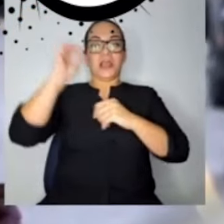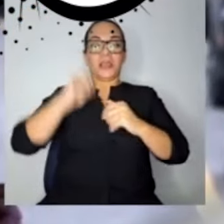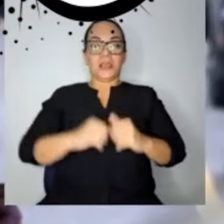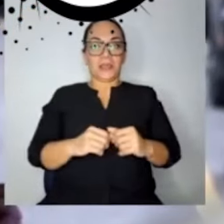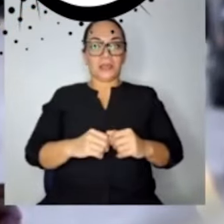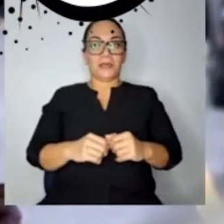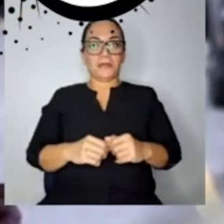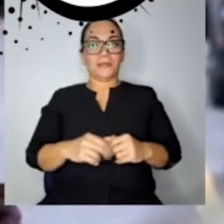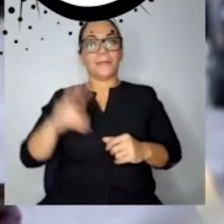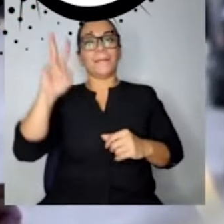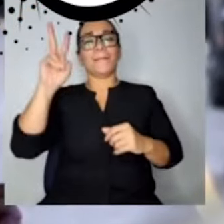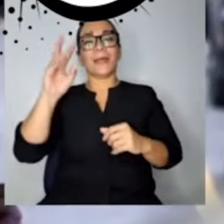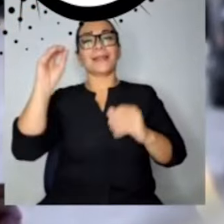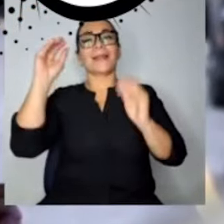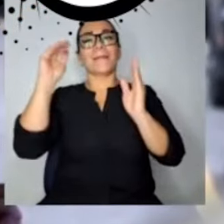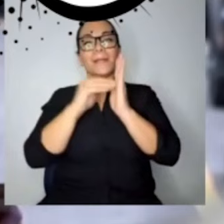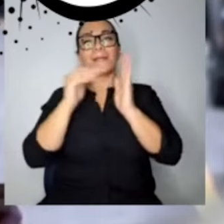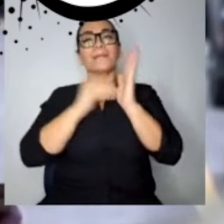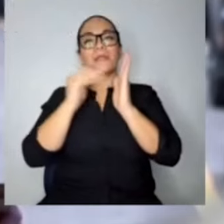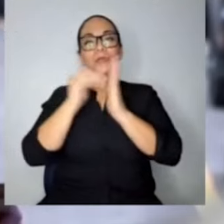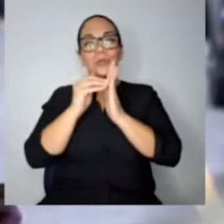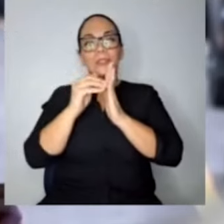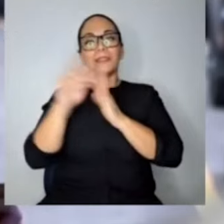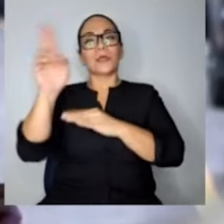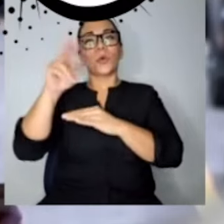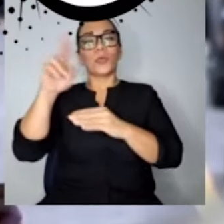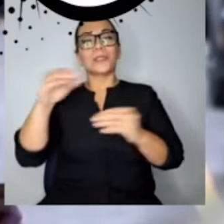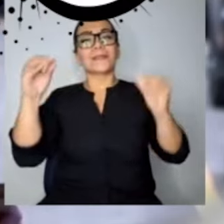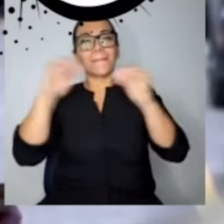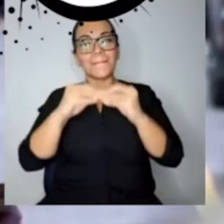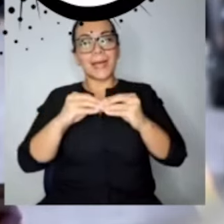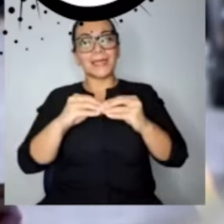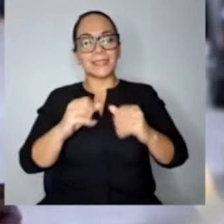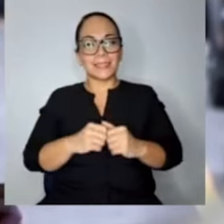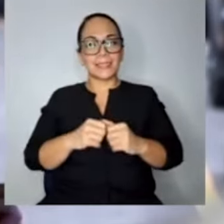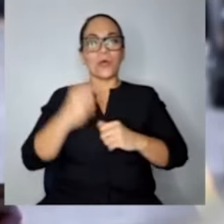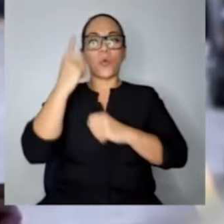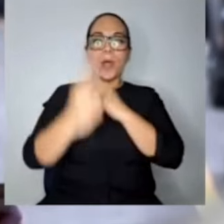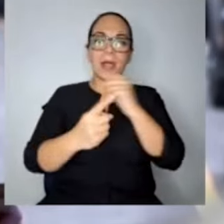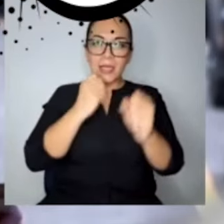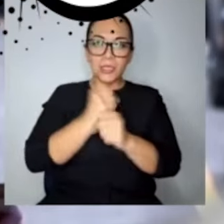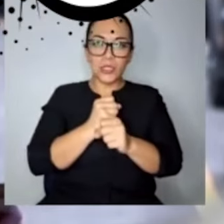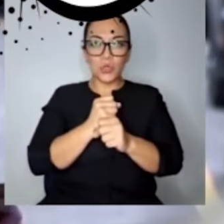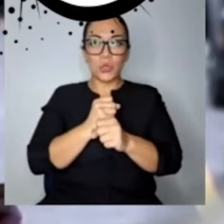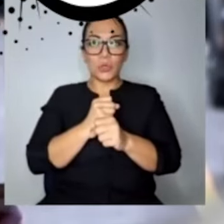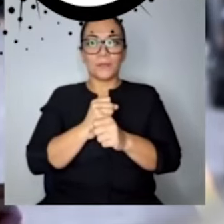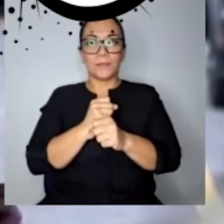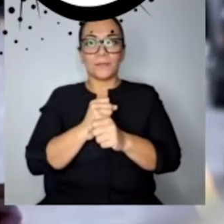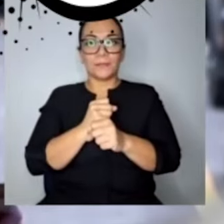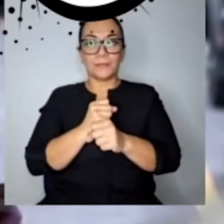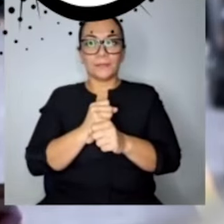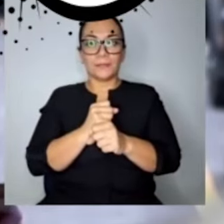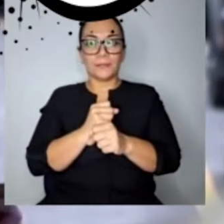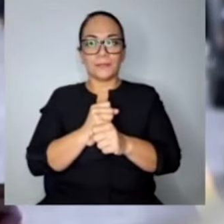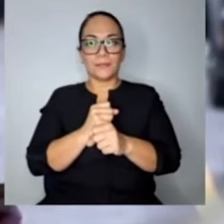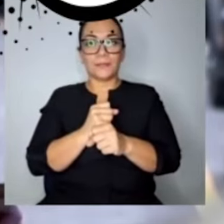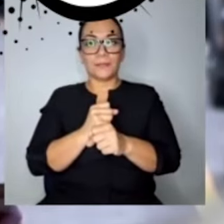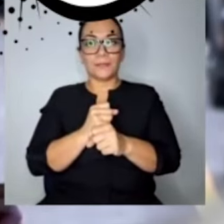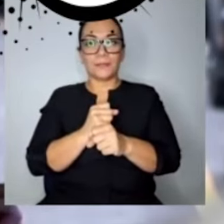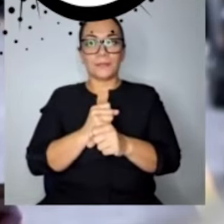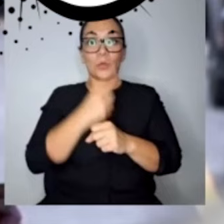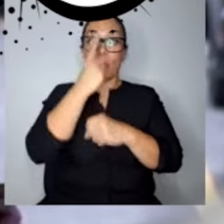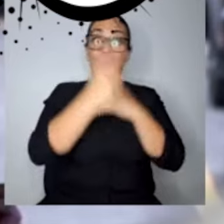Veinte mil millones de colones más al año. Un año sí, otro también.